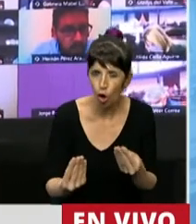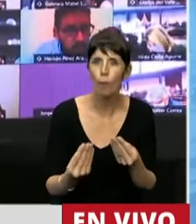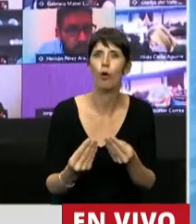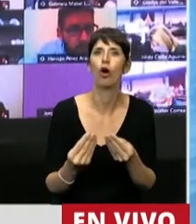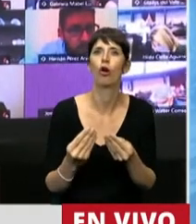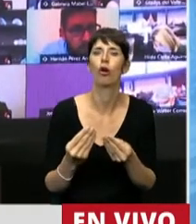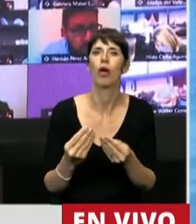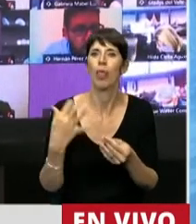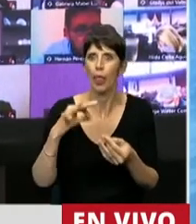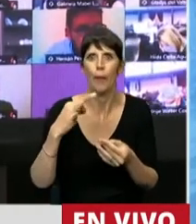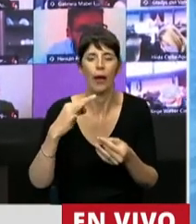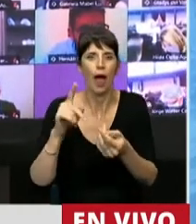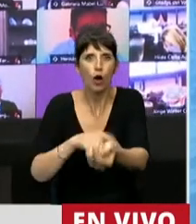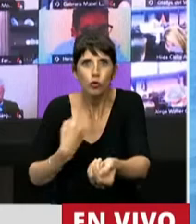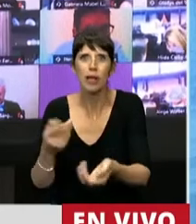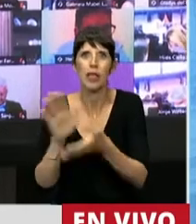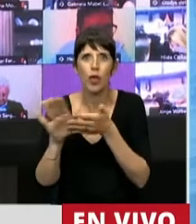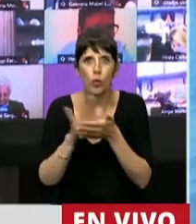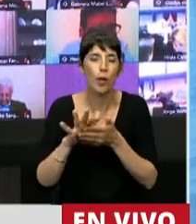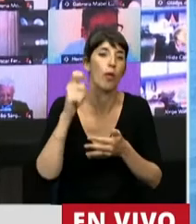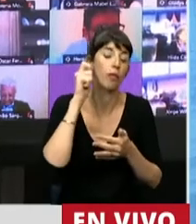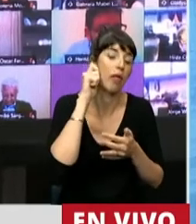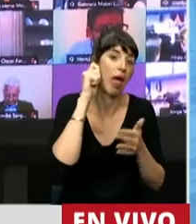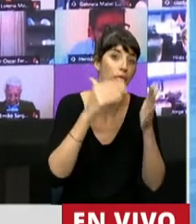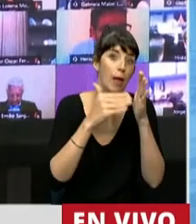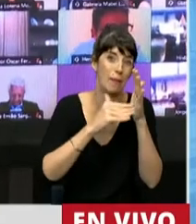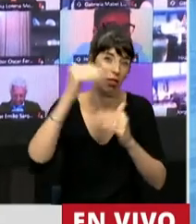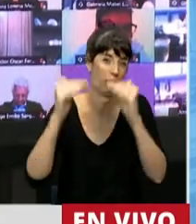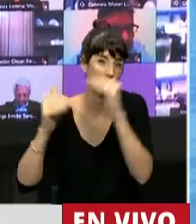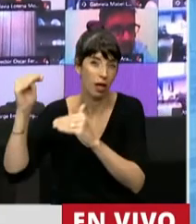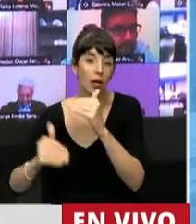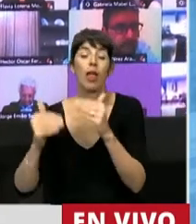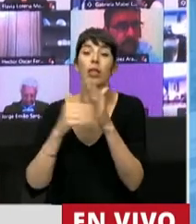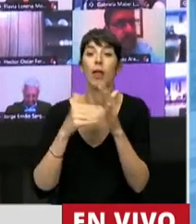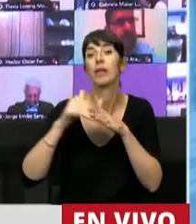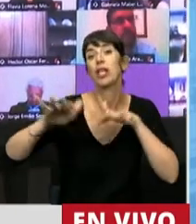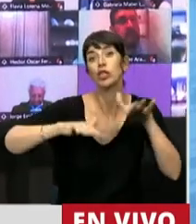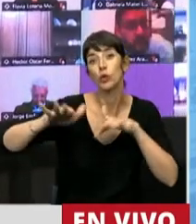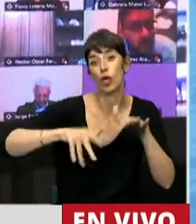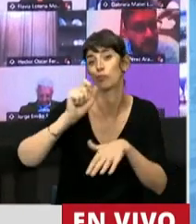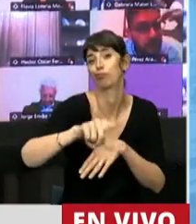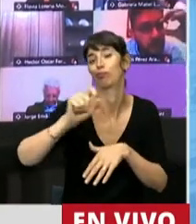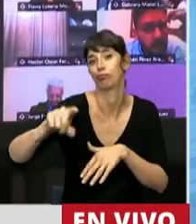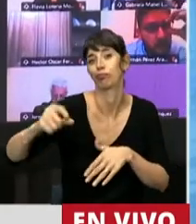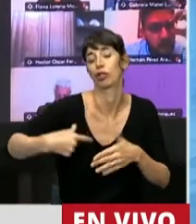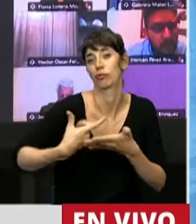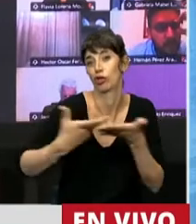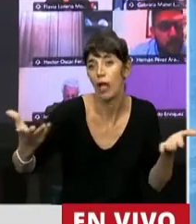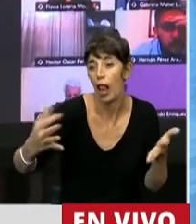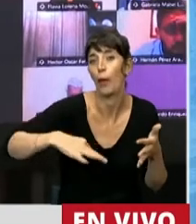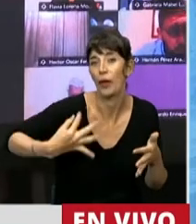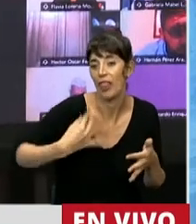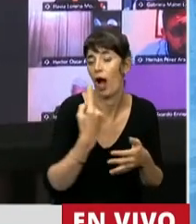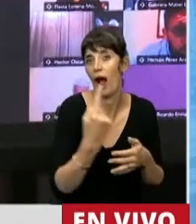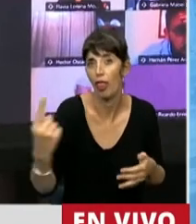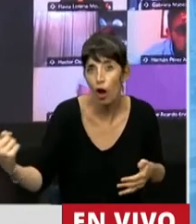procesos según las edades, según las diferentes realidades vividas en cada realidad social por parte de los alumnos